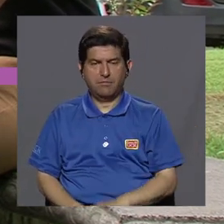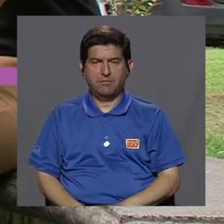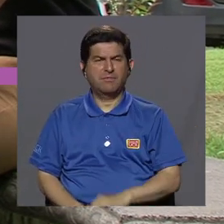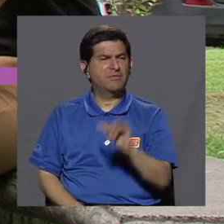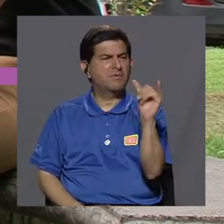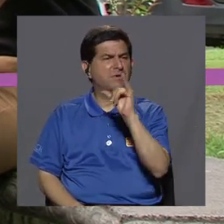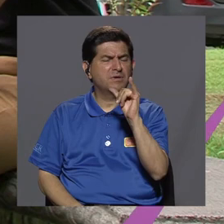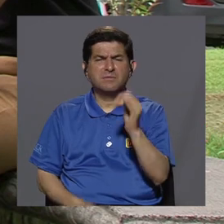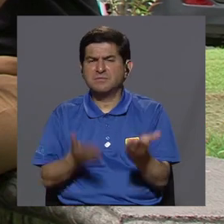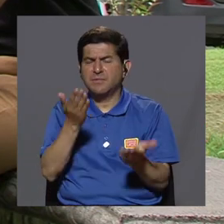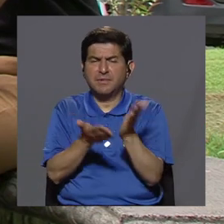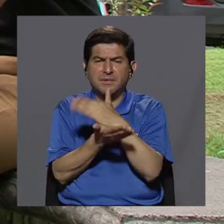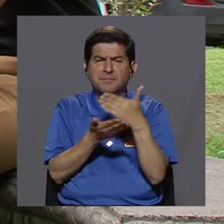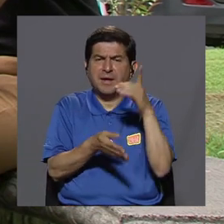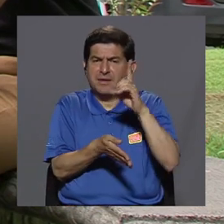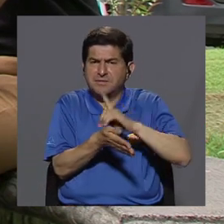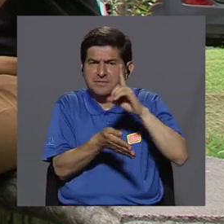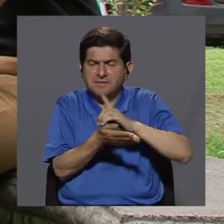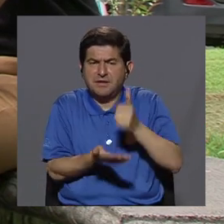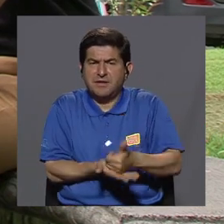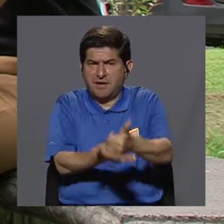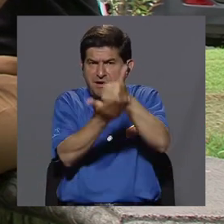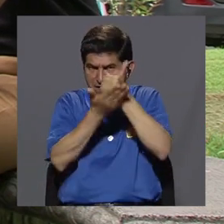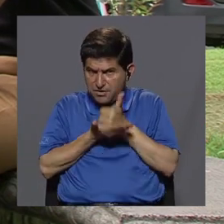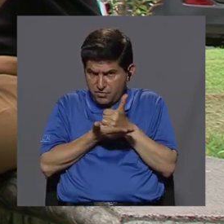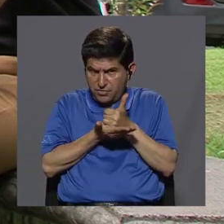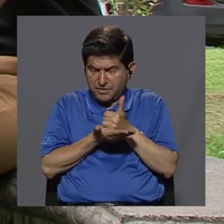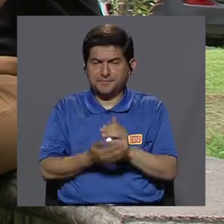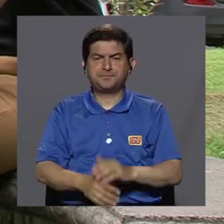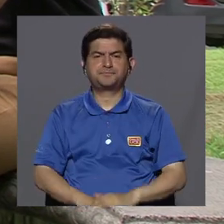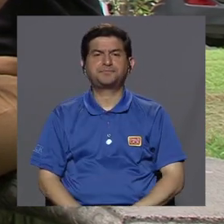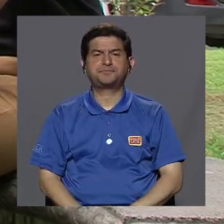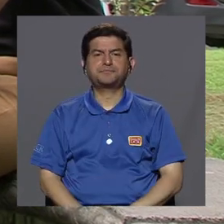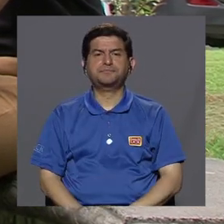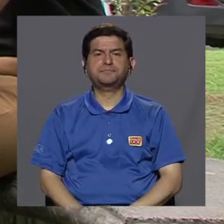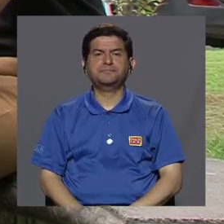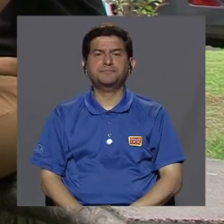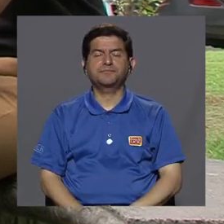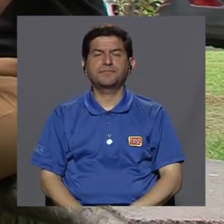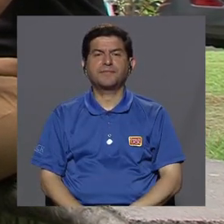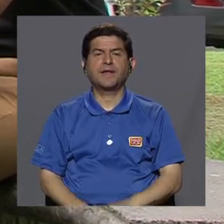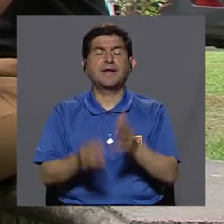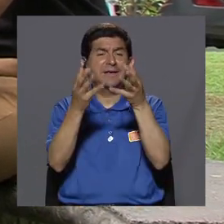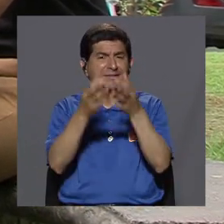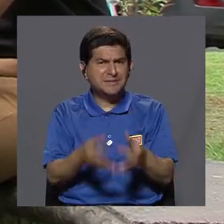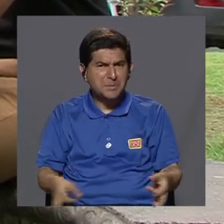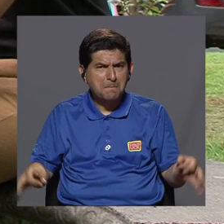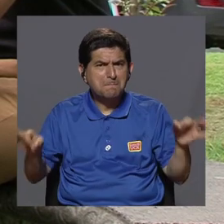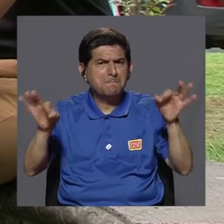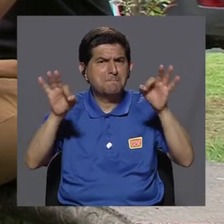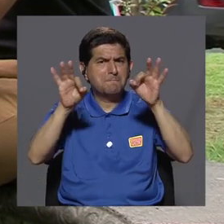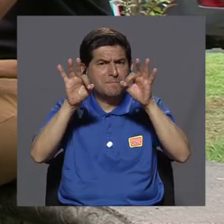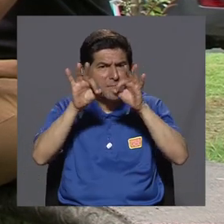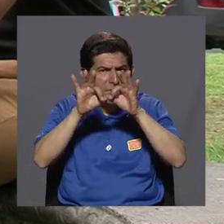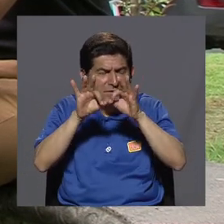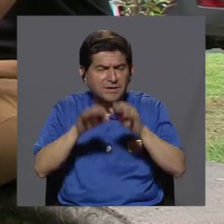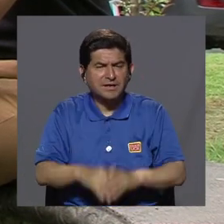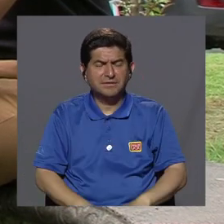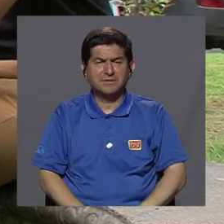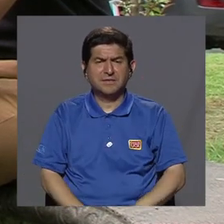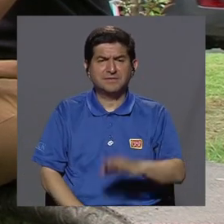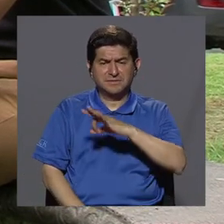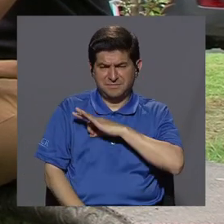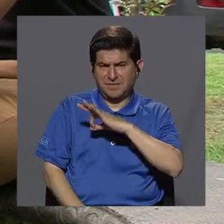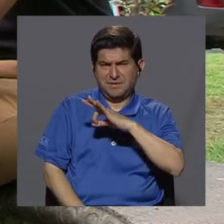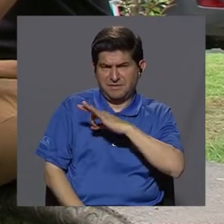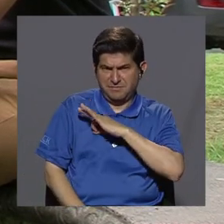imagino que en eso también, verdad, la parte médica nos puede como ayudar. Pero, ¿cuál es la importancia justamente de, o de esos